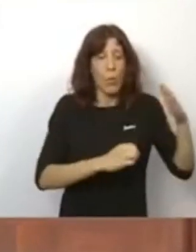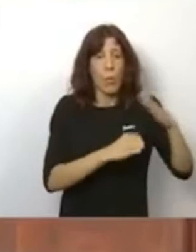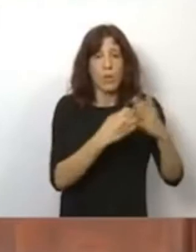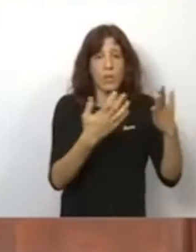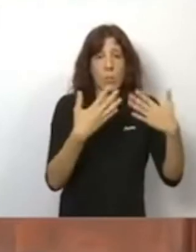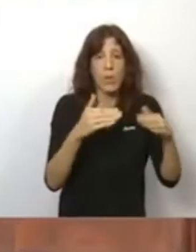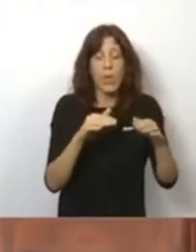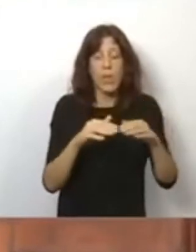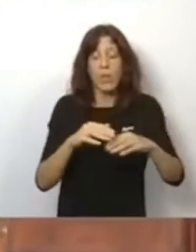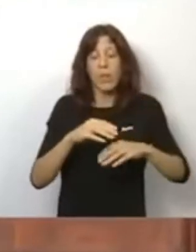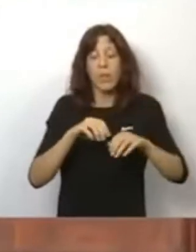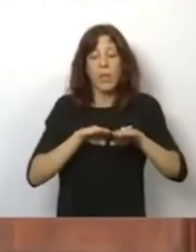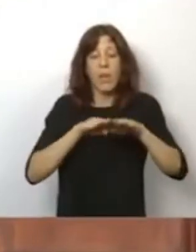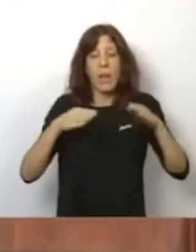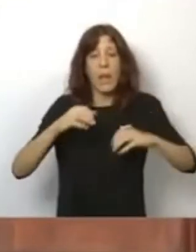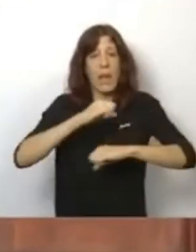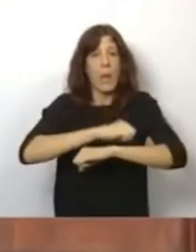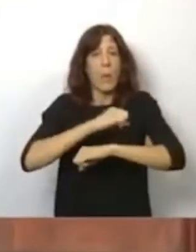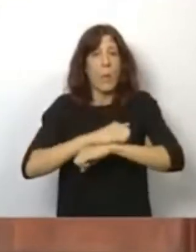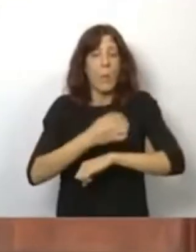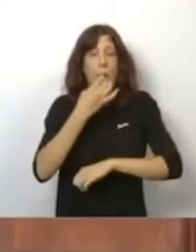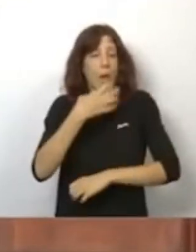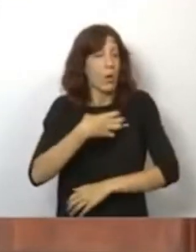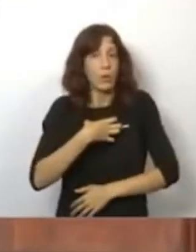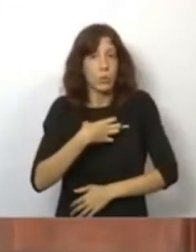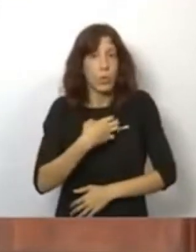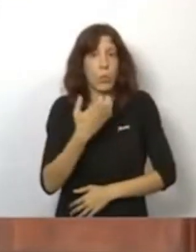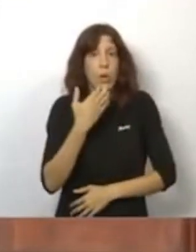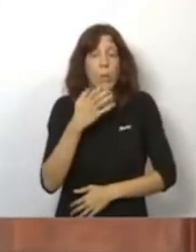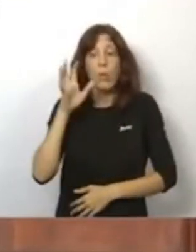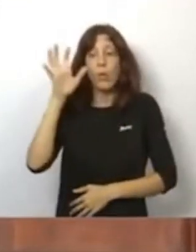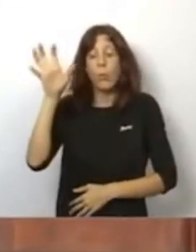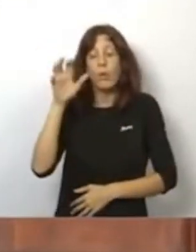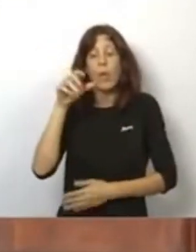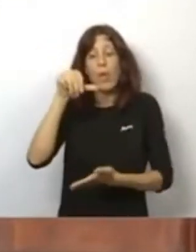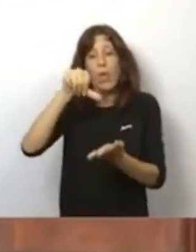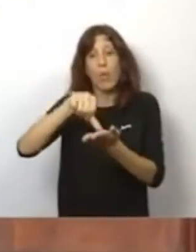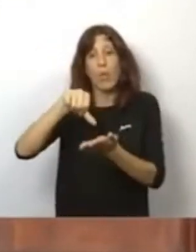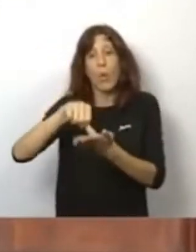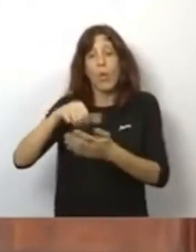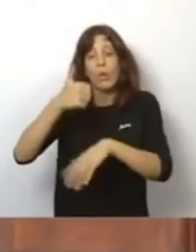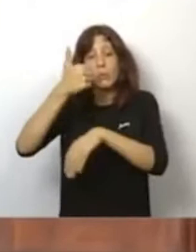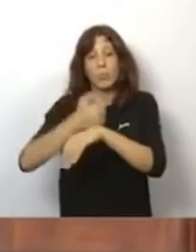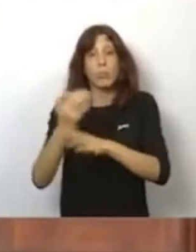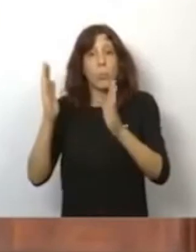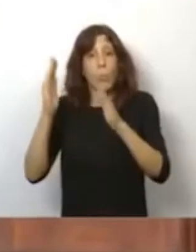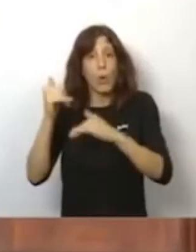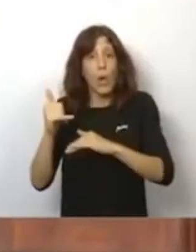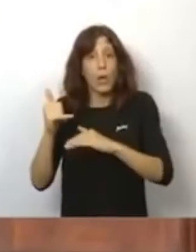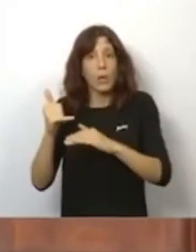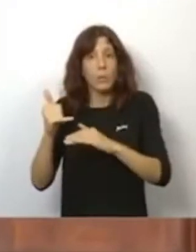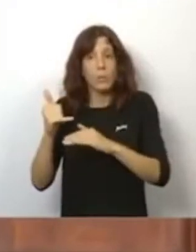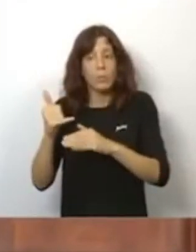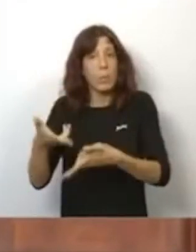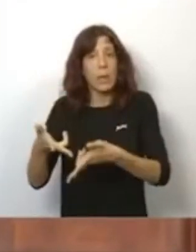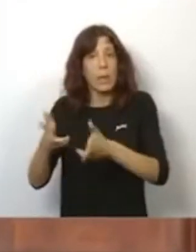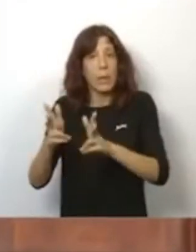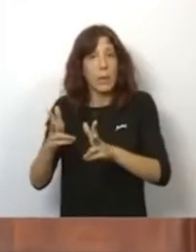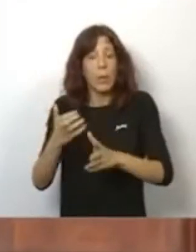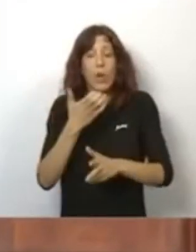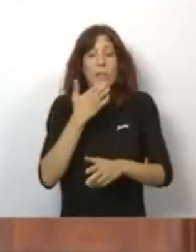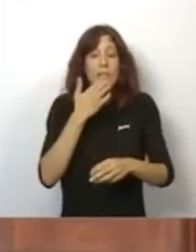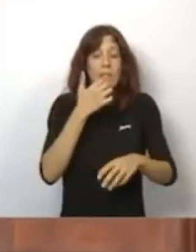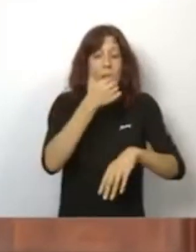personas que ya no van a regir para aquellas ciudades que no tienen toque de queda, pero para el resto tienen que